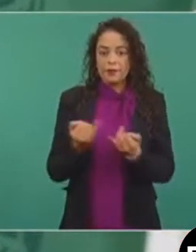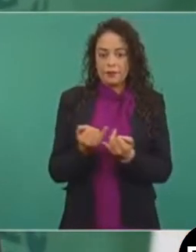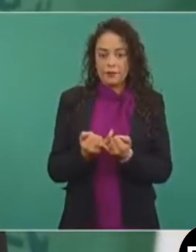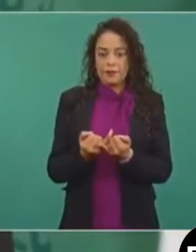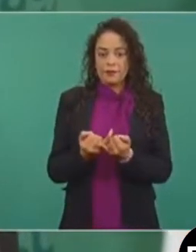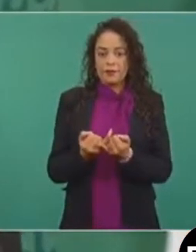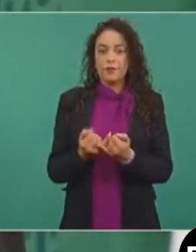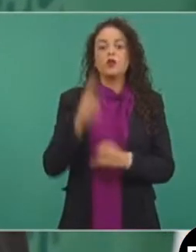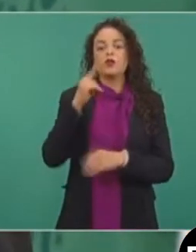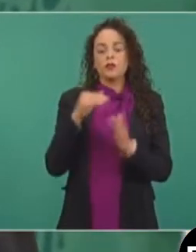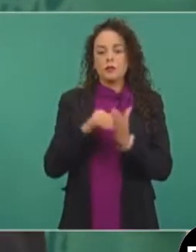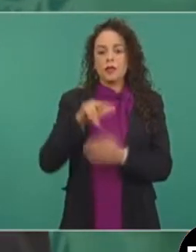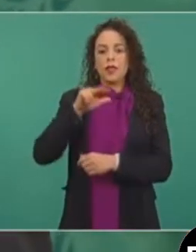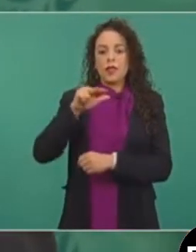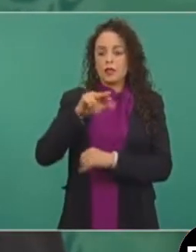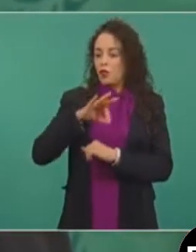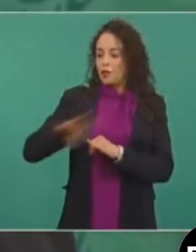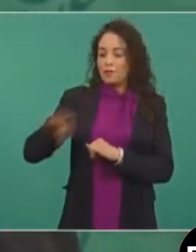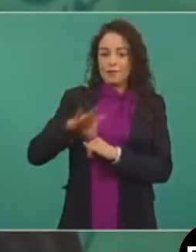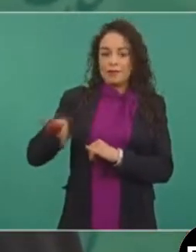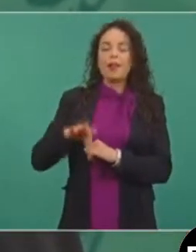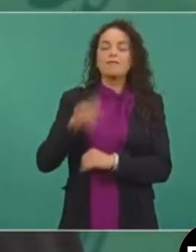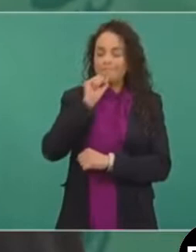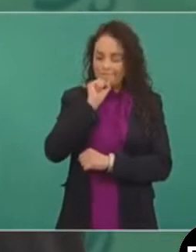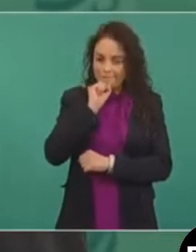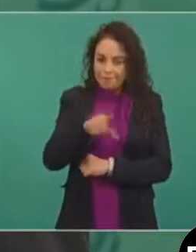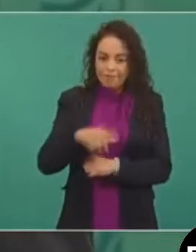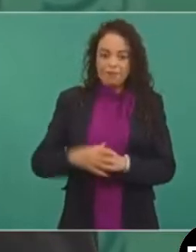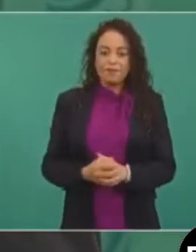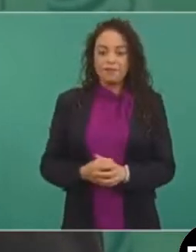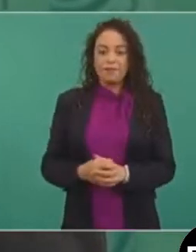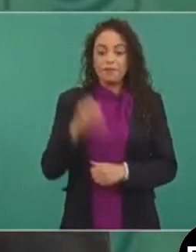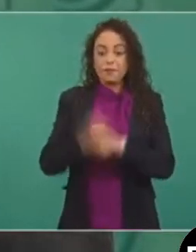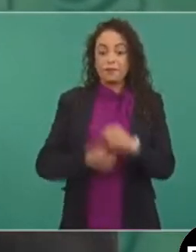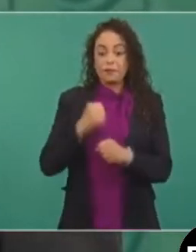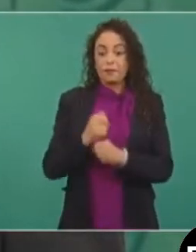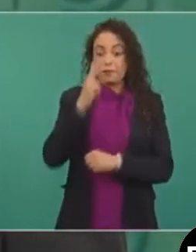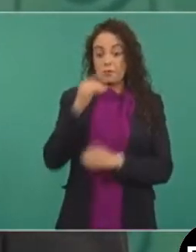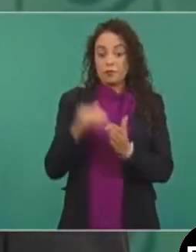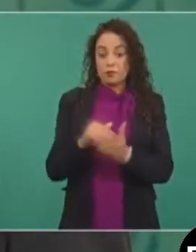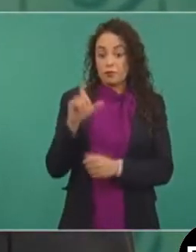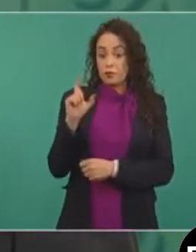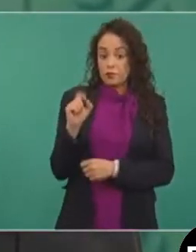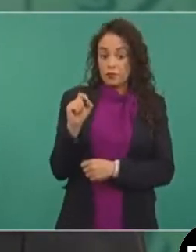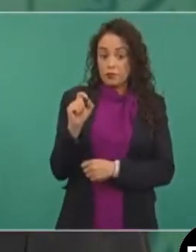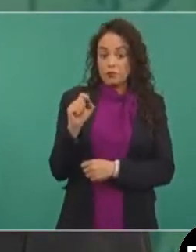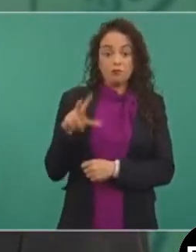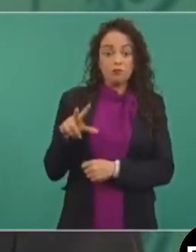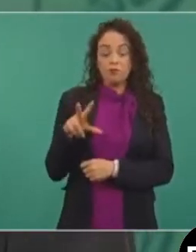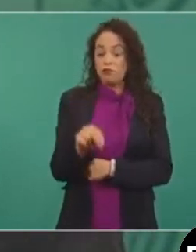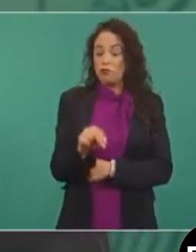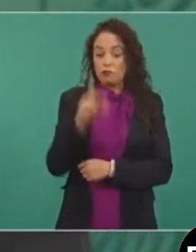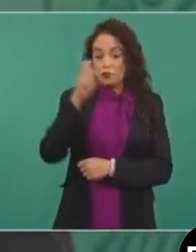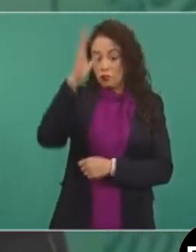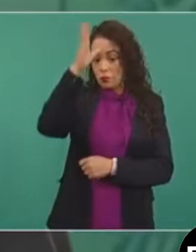también, a finales del 20 no, no participó, no estuvo de